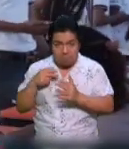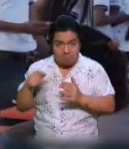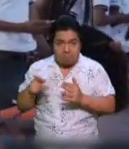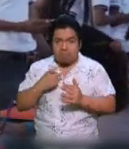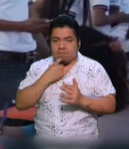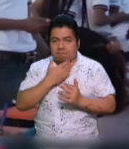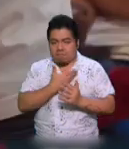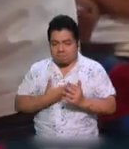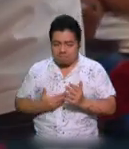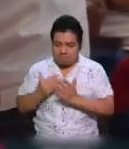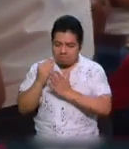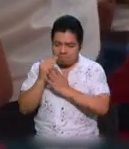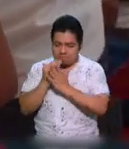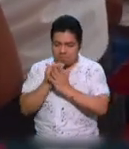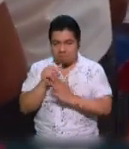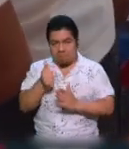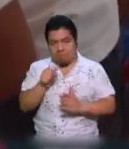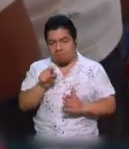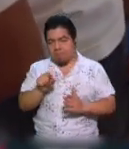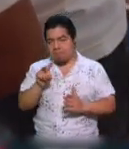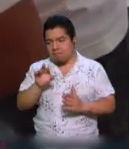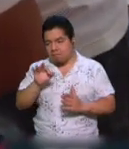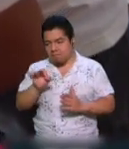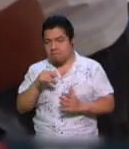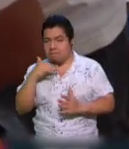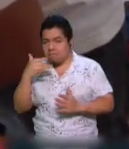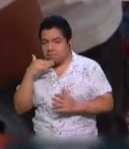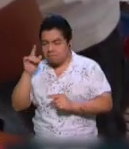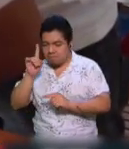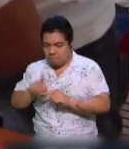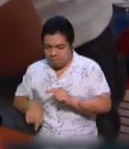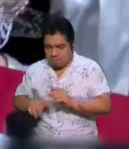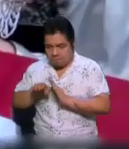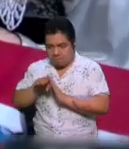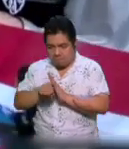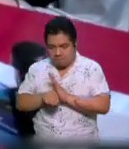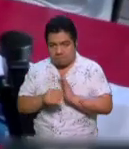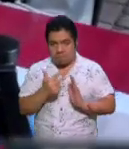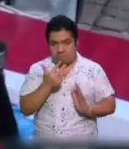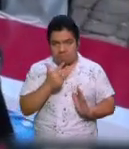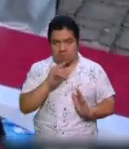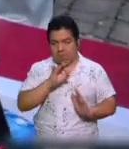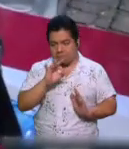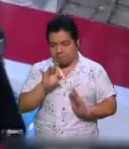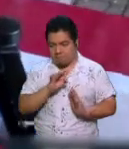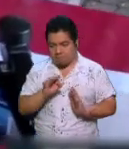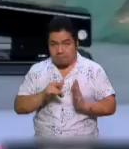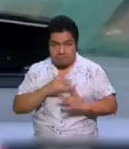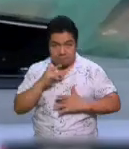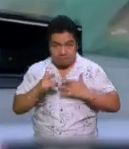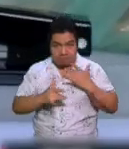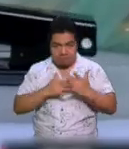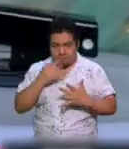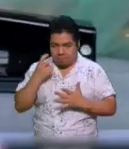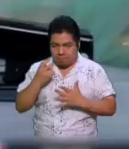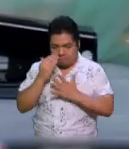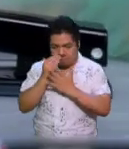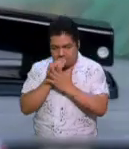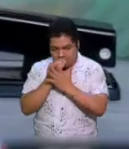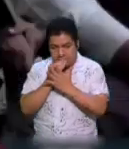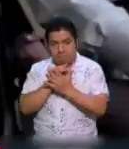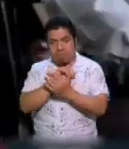mandato se redujeran en 11.2% los actos de corrupción, así como en 8 puntos porcentuales la percepción de este indicador.